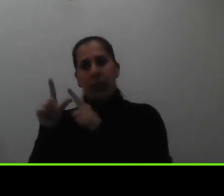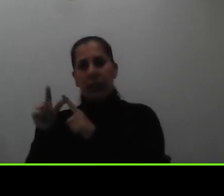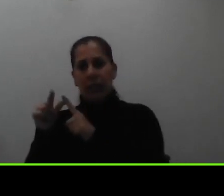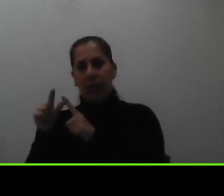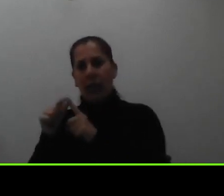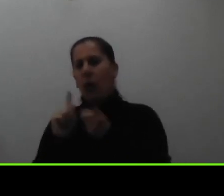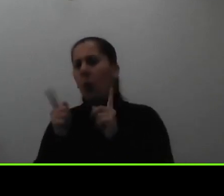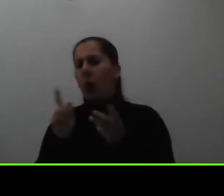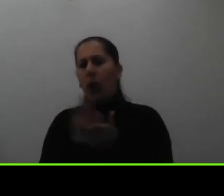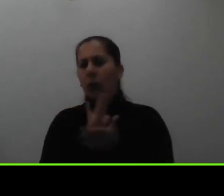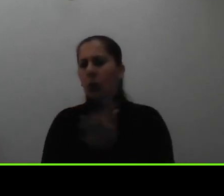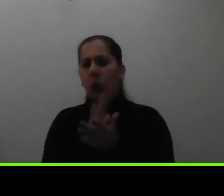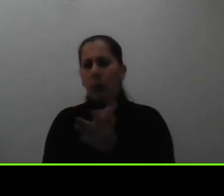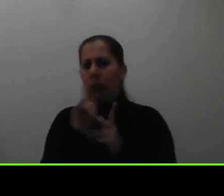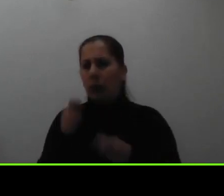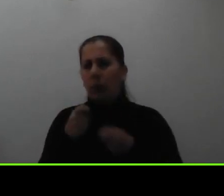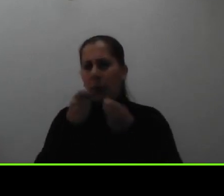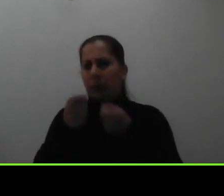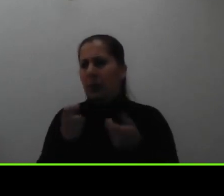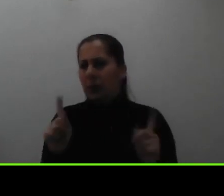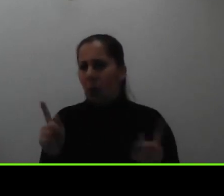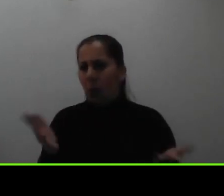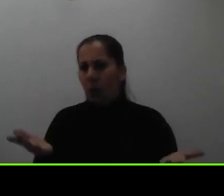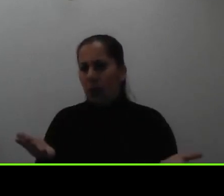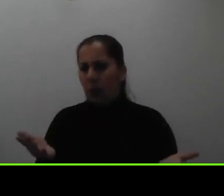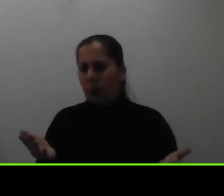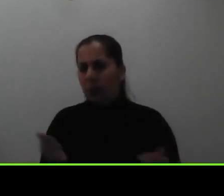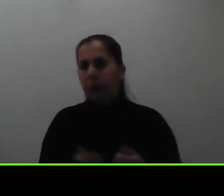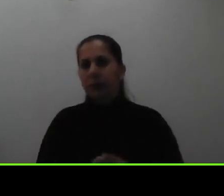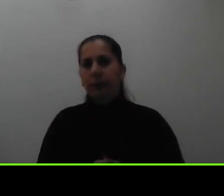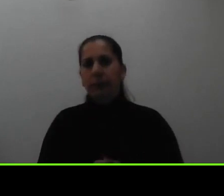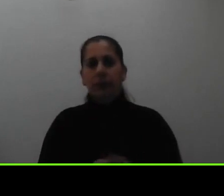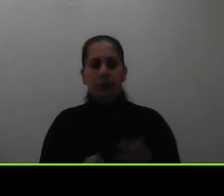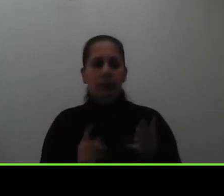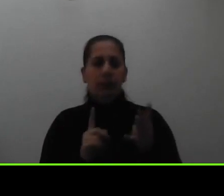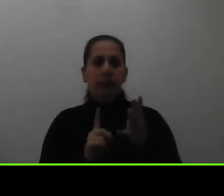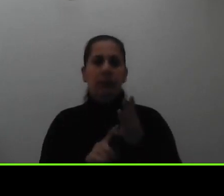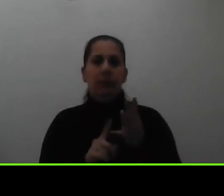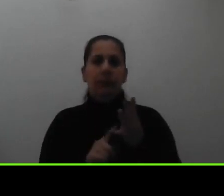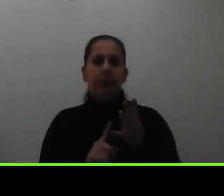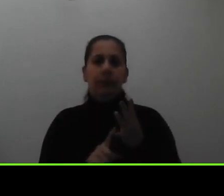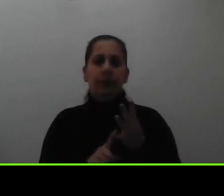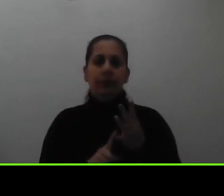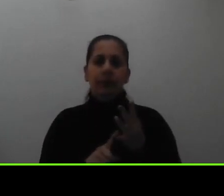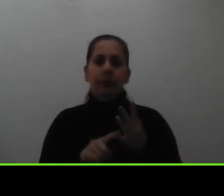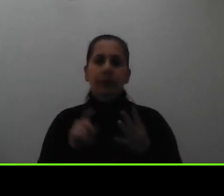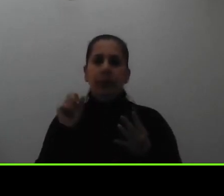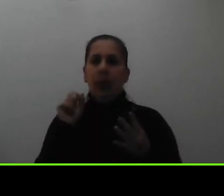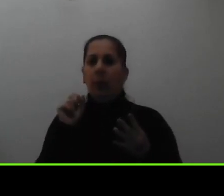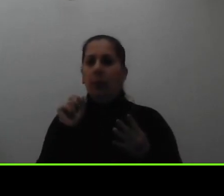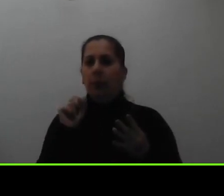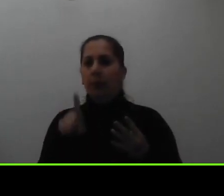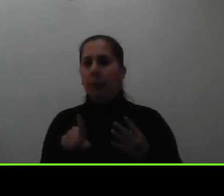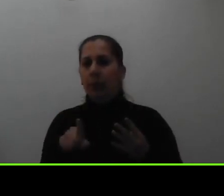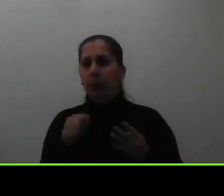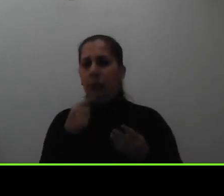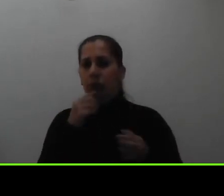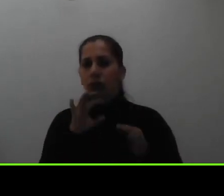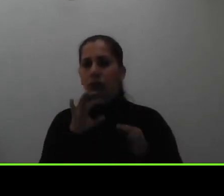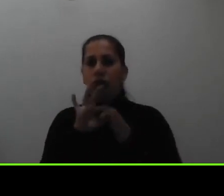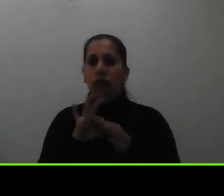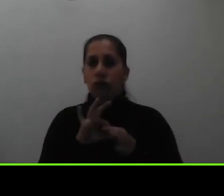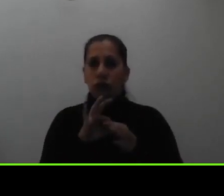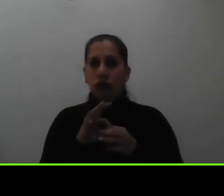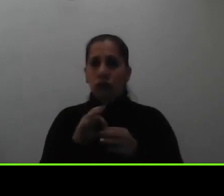documentación se debe presentar y también hay una pregunta por ahí relacionada con una persona